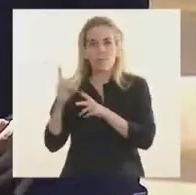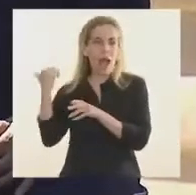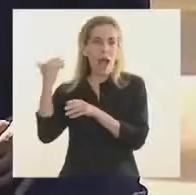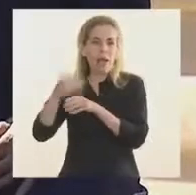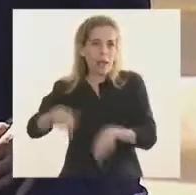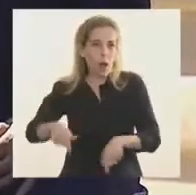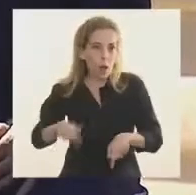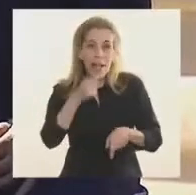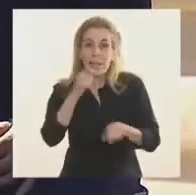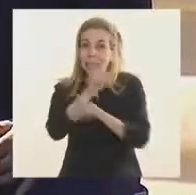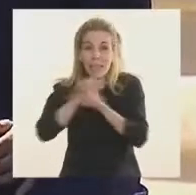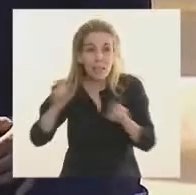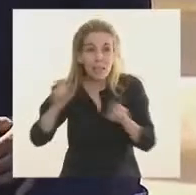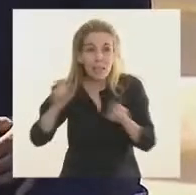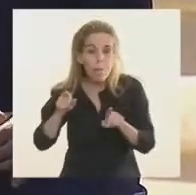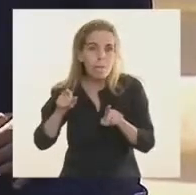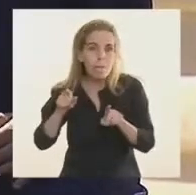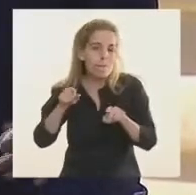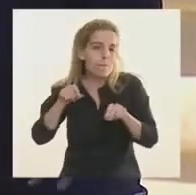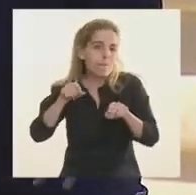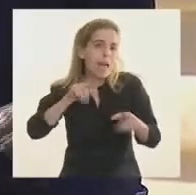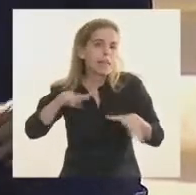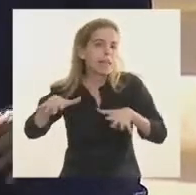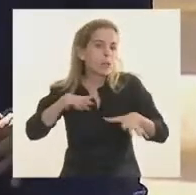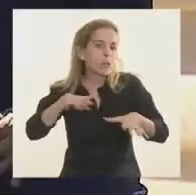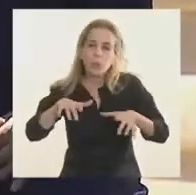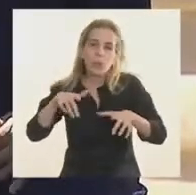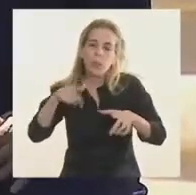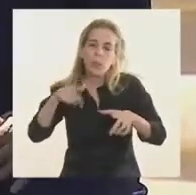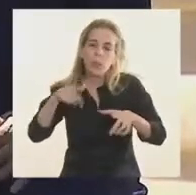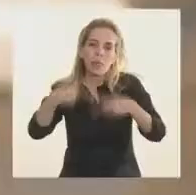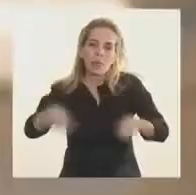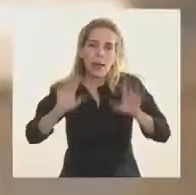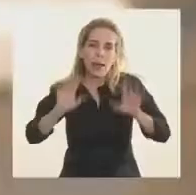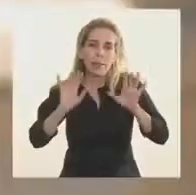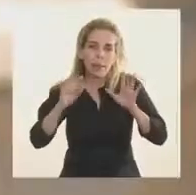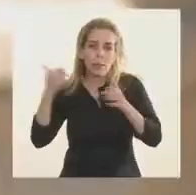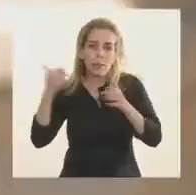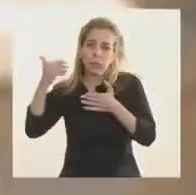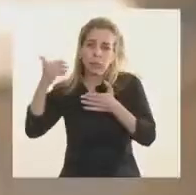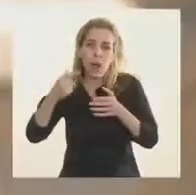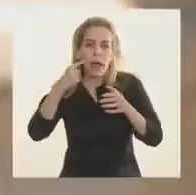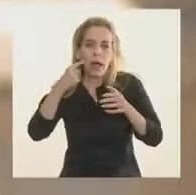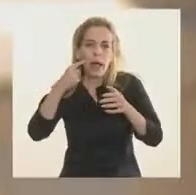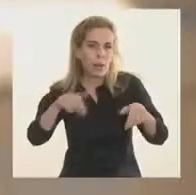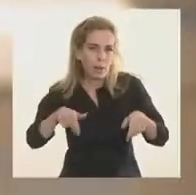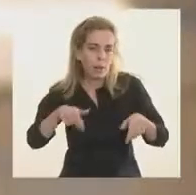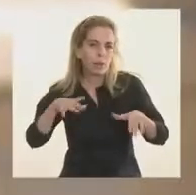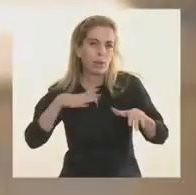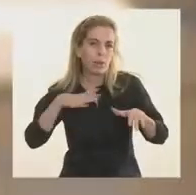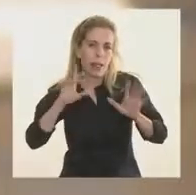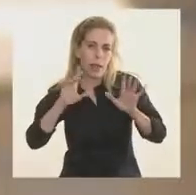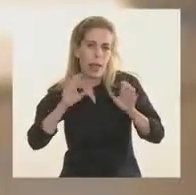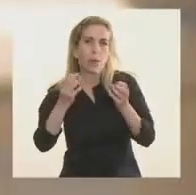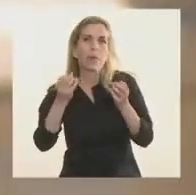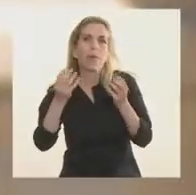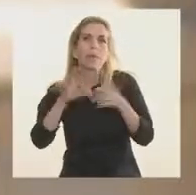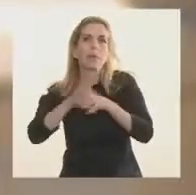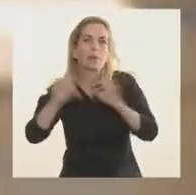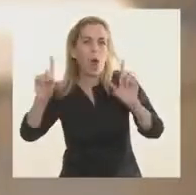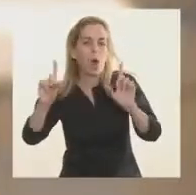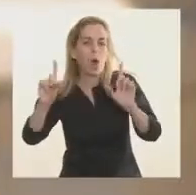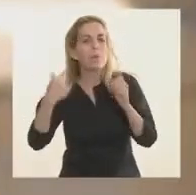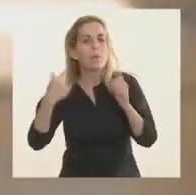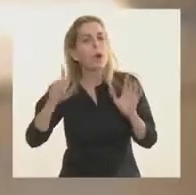eso, las cosas no estarían como están. No es que estén bien, pero estarían mucho peor. Pero a veces